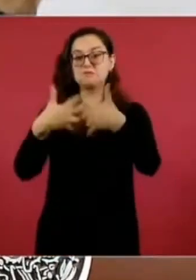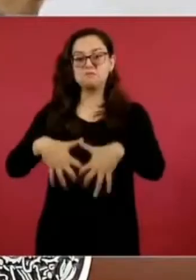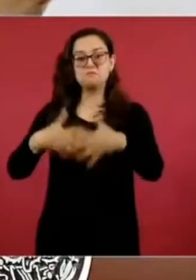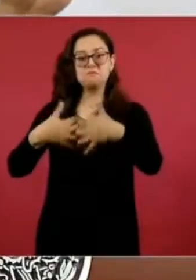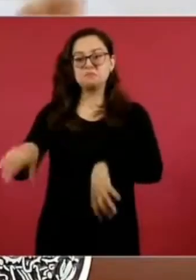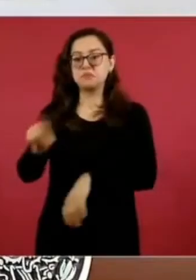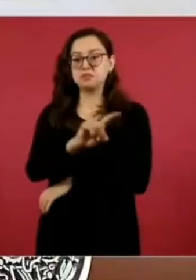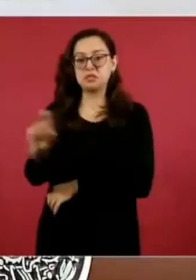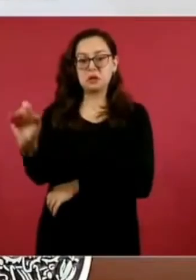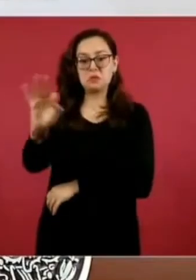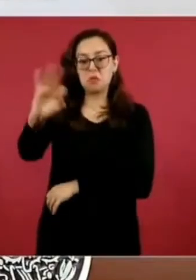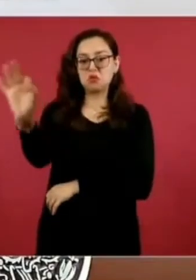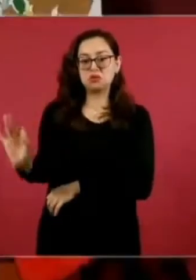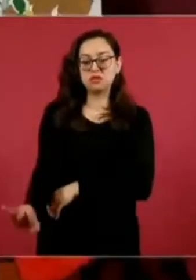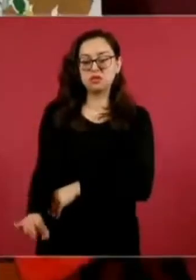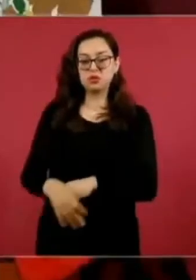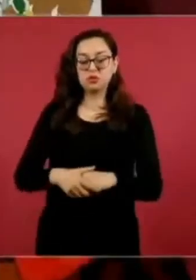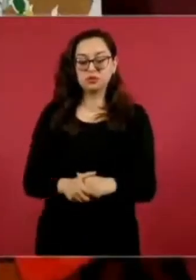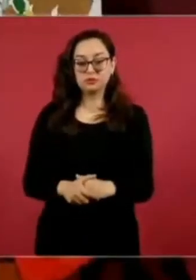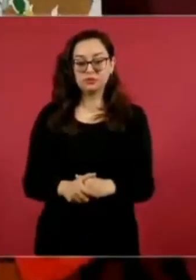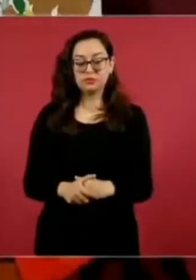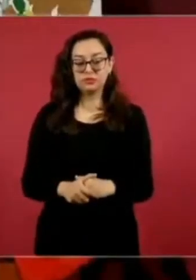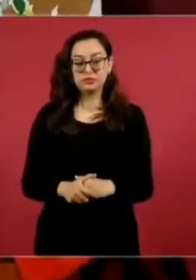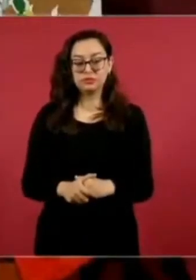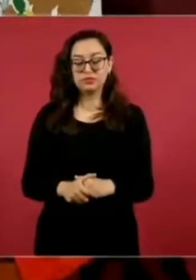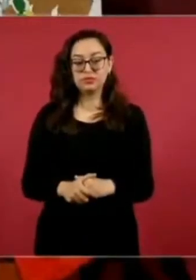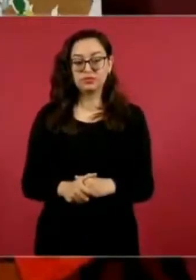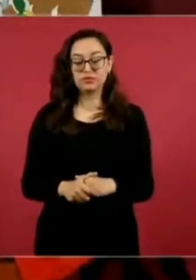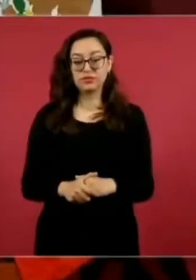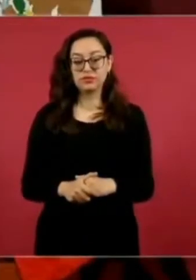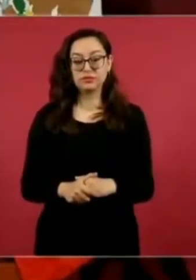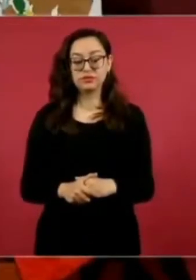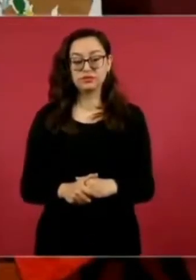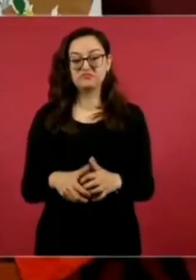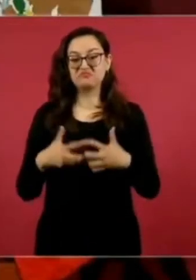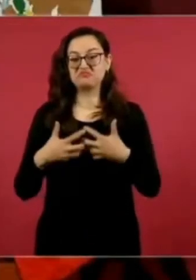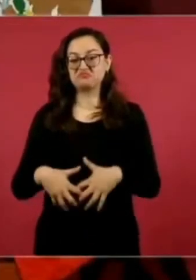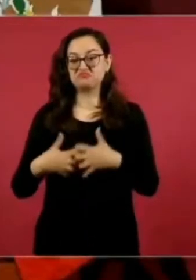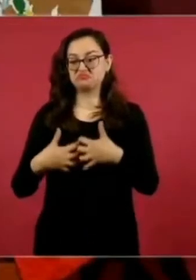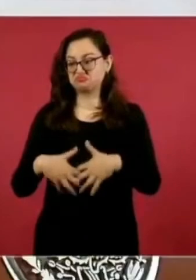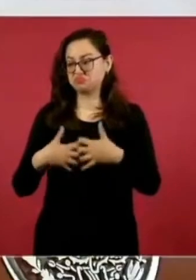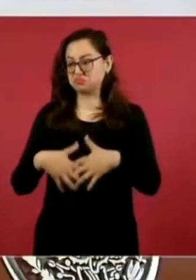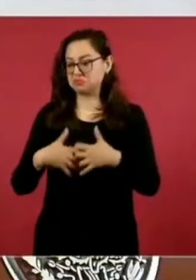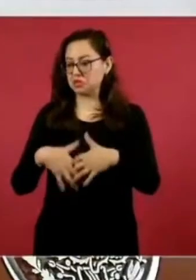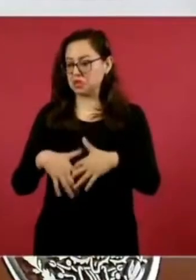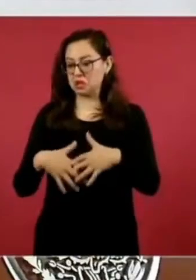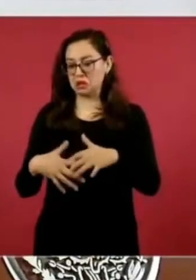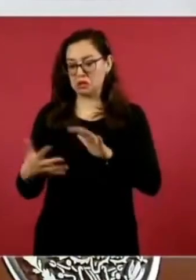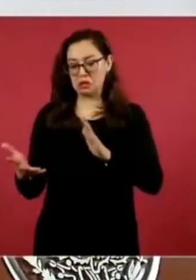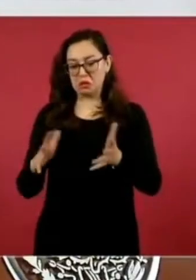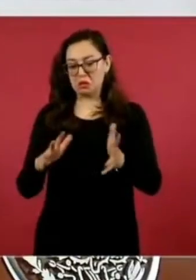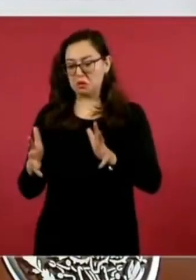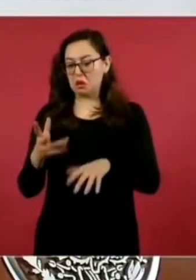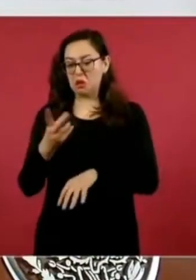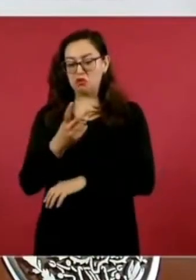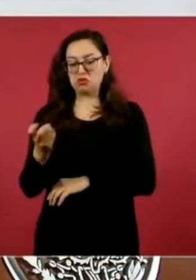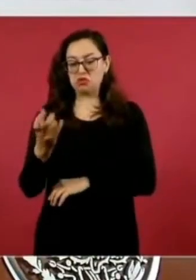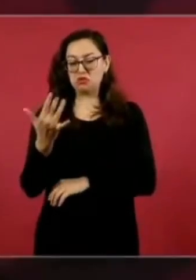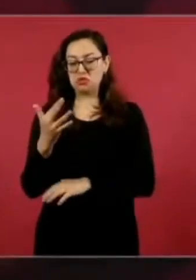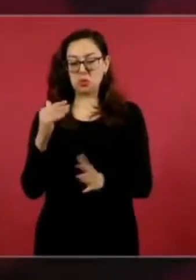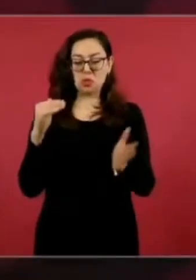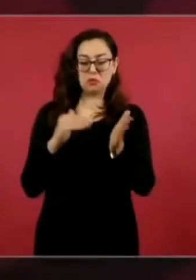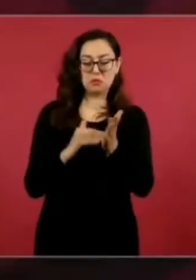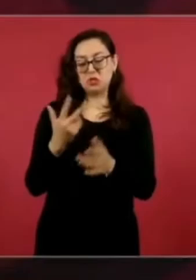refinería de Dos Bocas, va a producir como 250 mil,